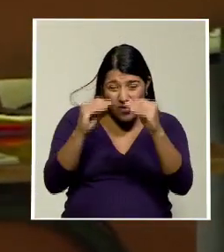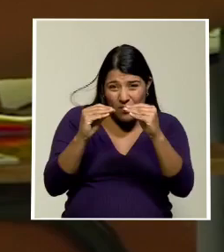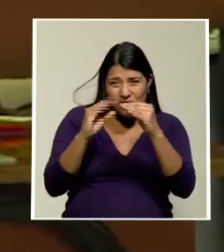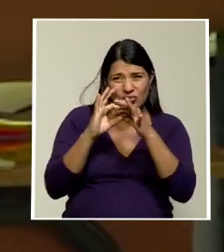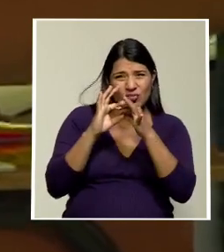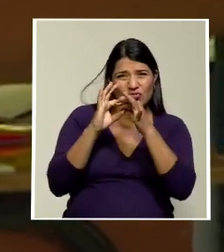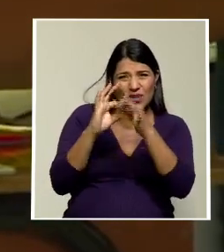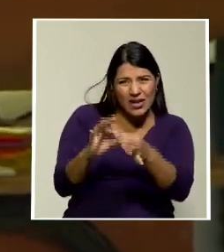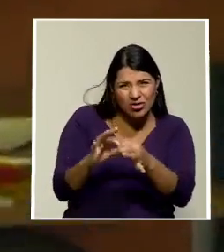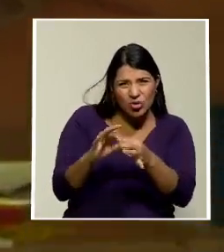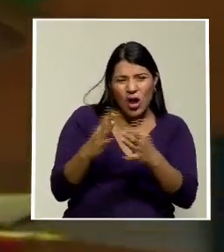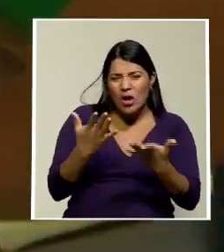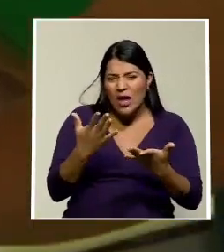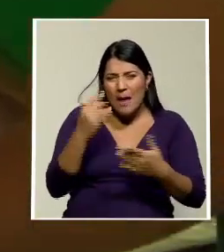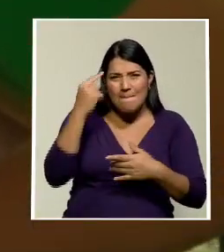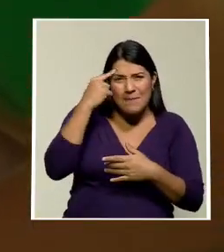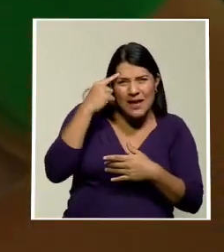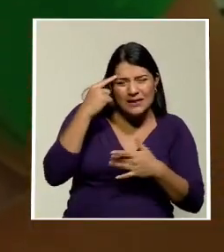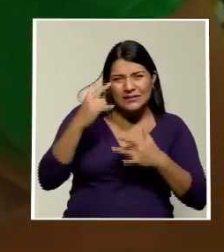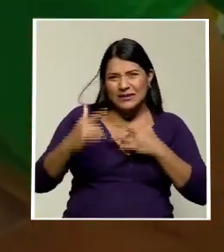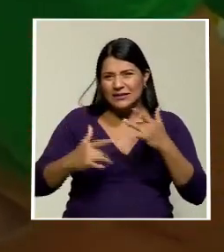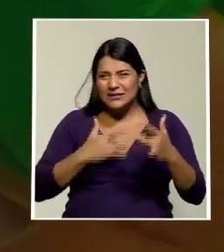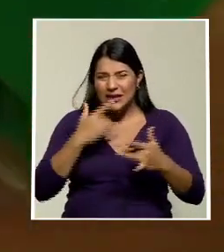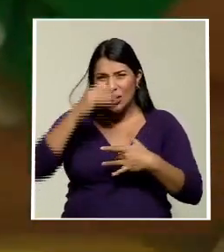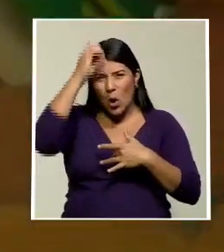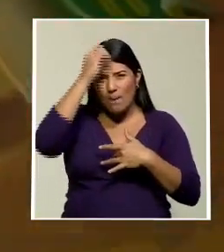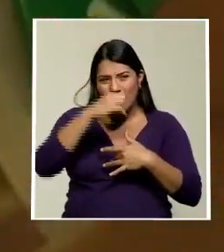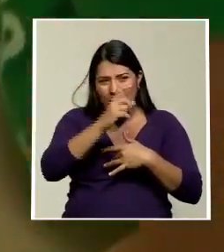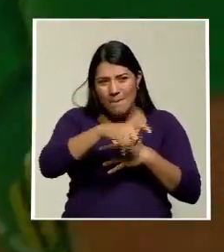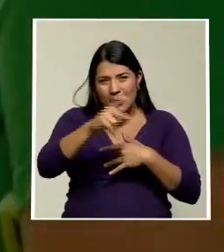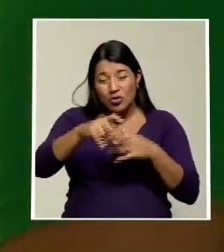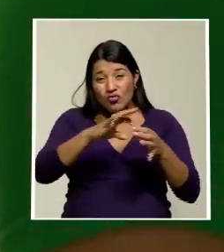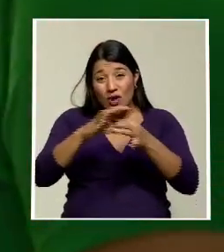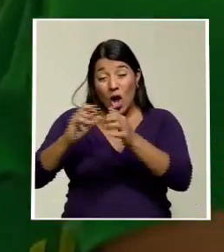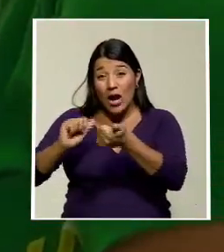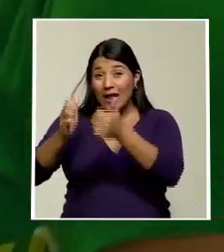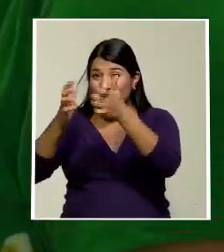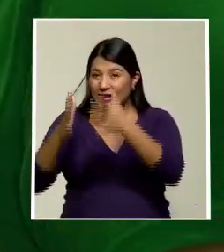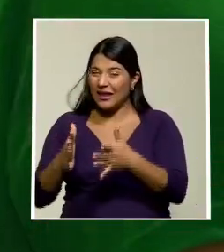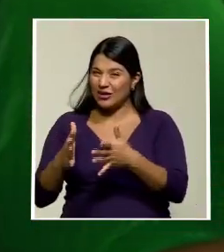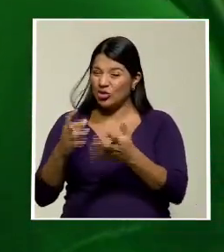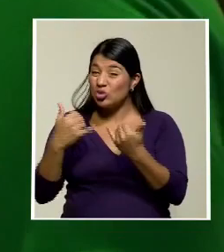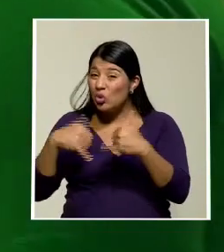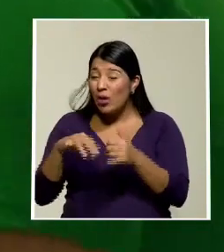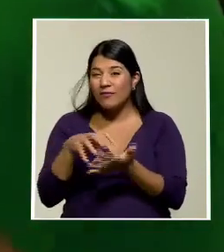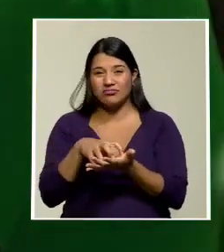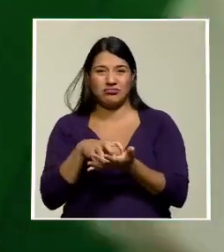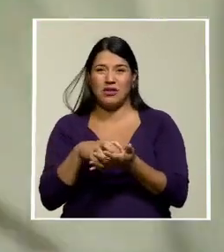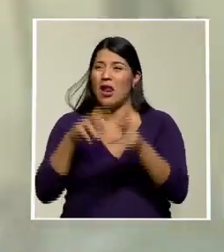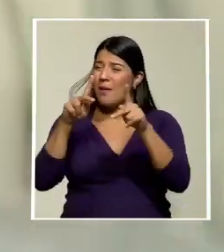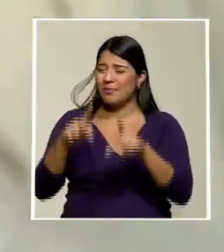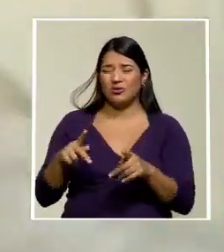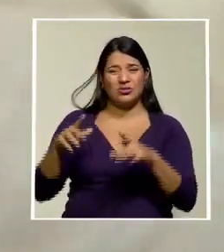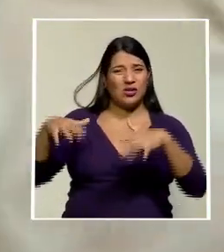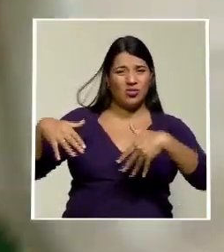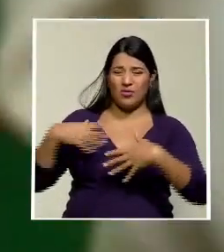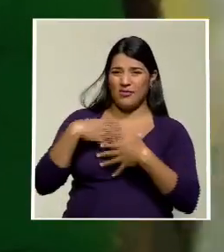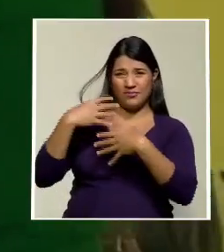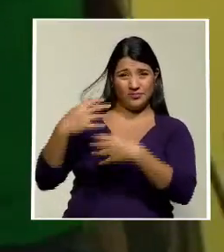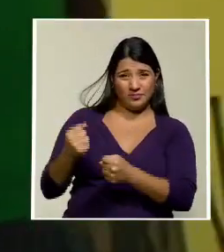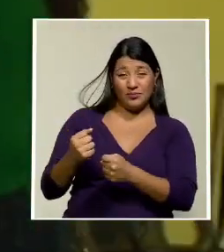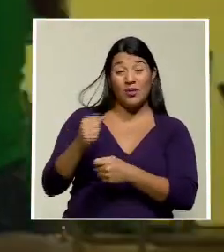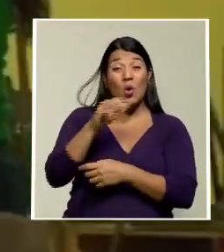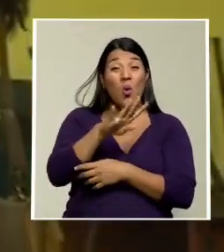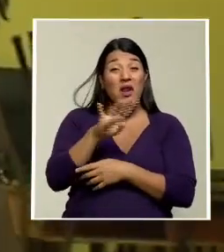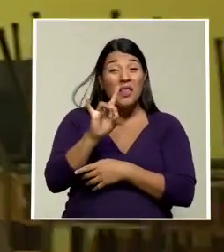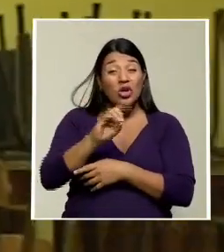presidenciales no alcanzan un apoyo mayor del 20% y entre las personas que están decididas a votar, un 48% aún no